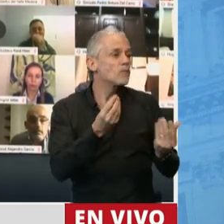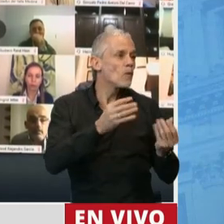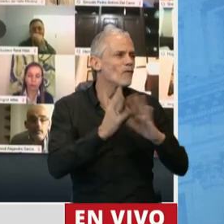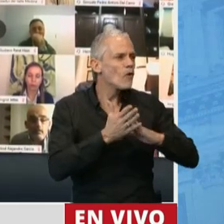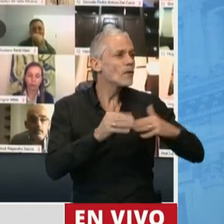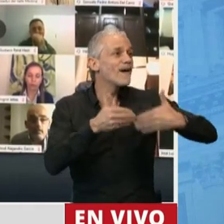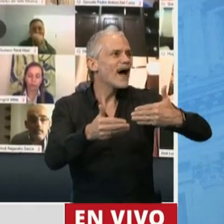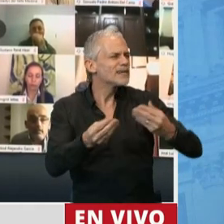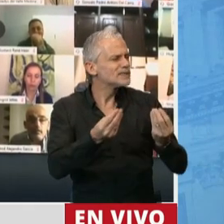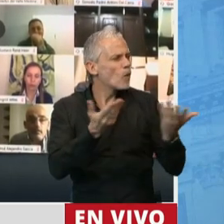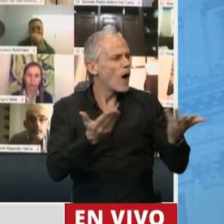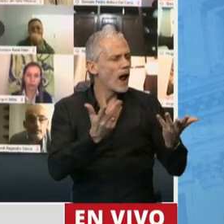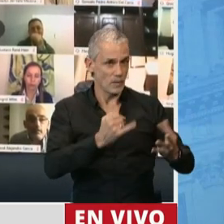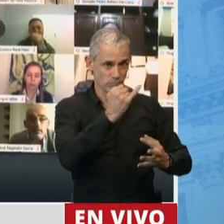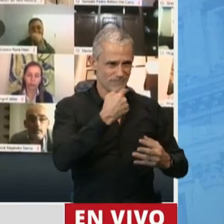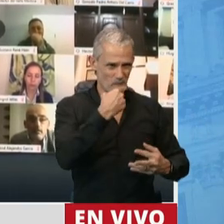tipo de avances hay,